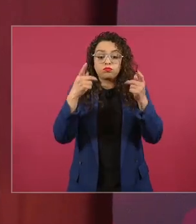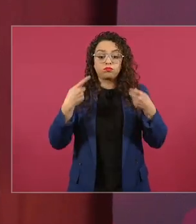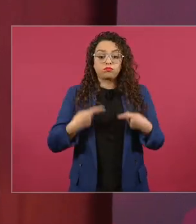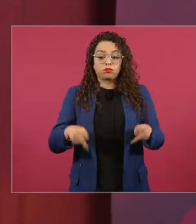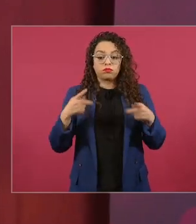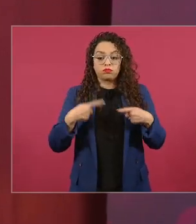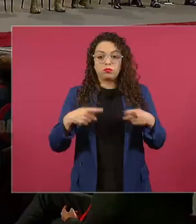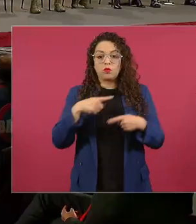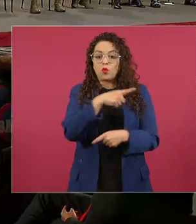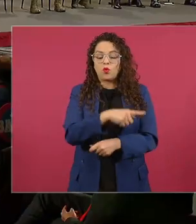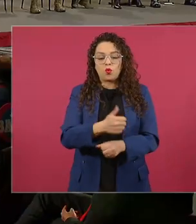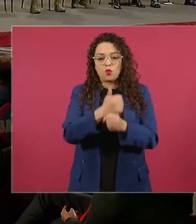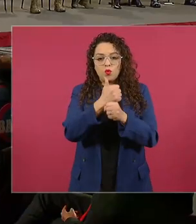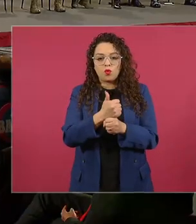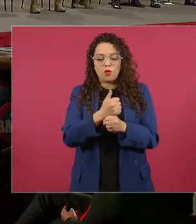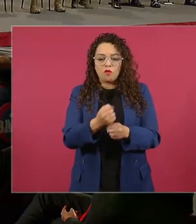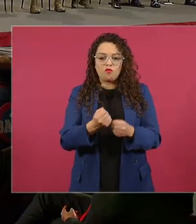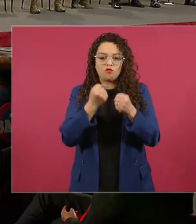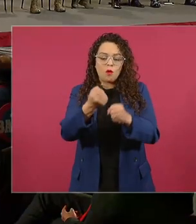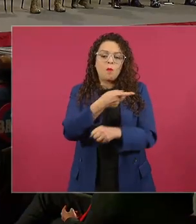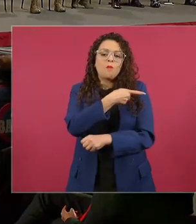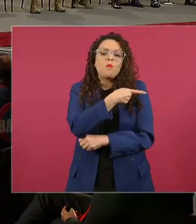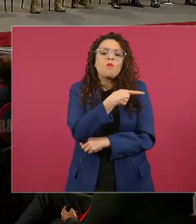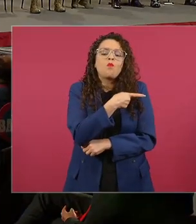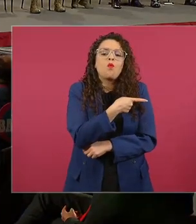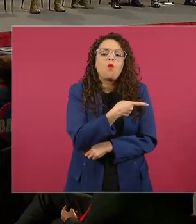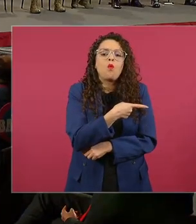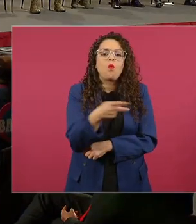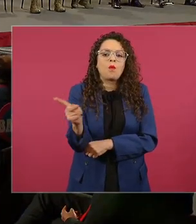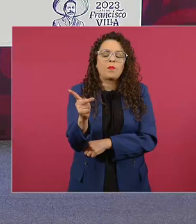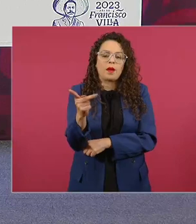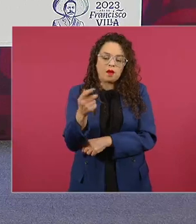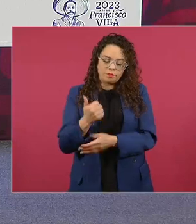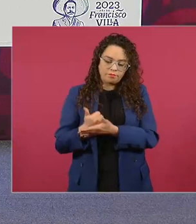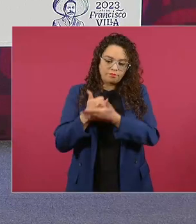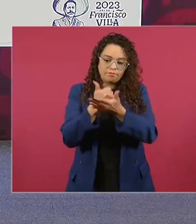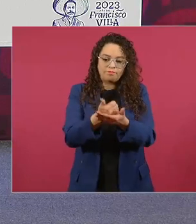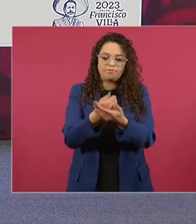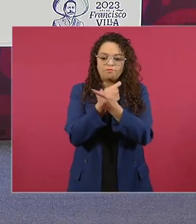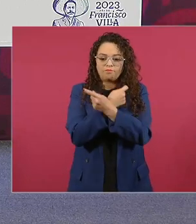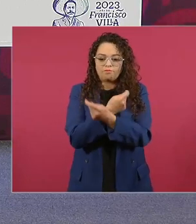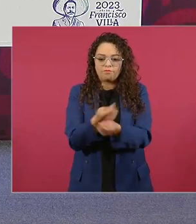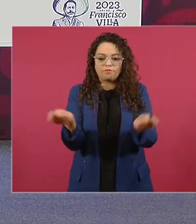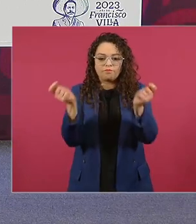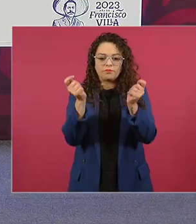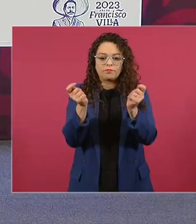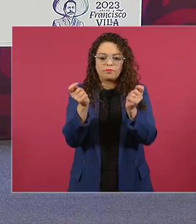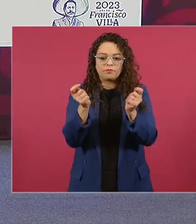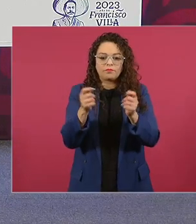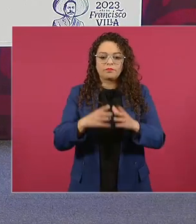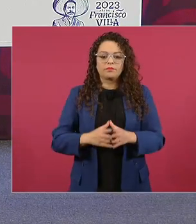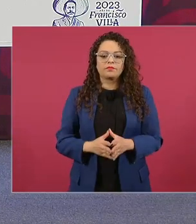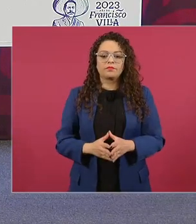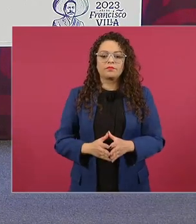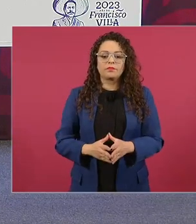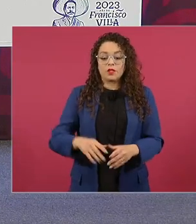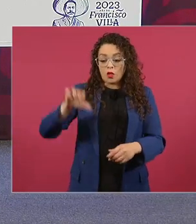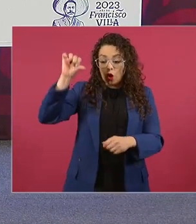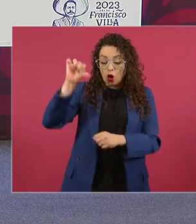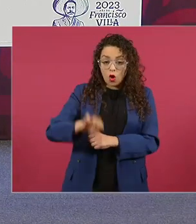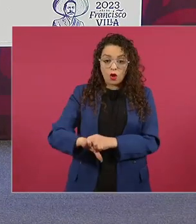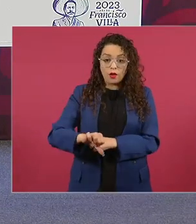en marginación. y a partir de hoy el tianguis del bienestar llega a Acapulco